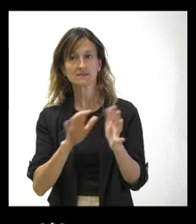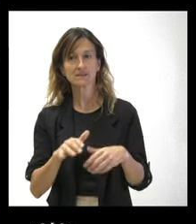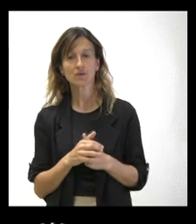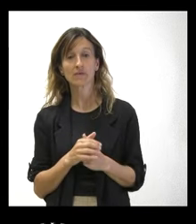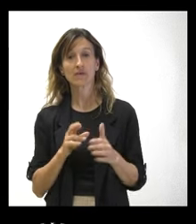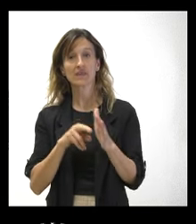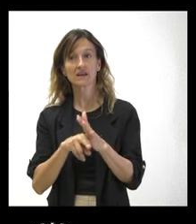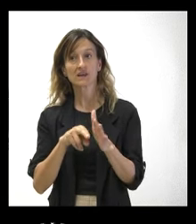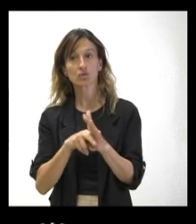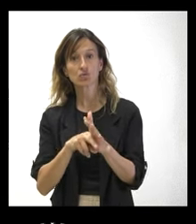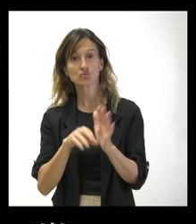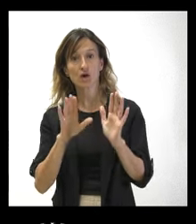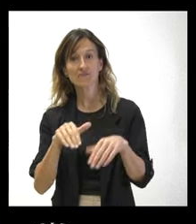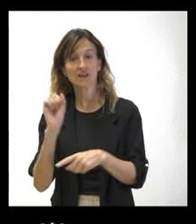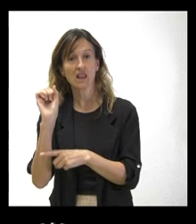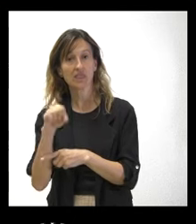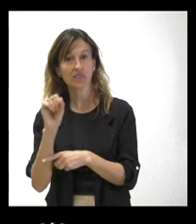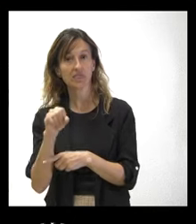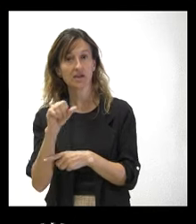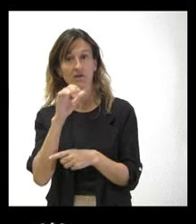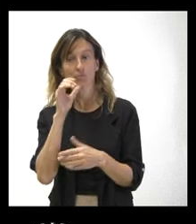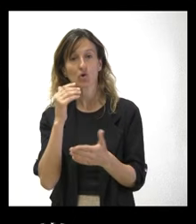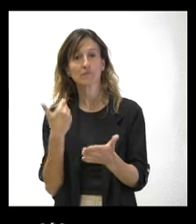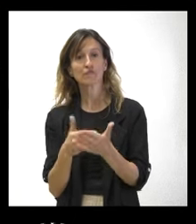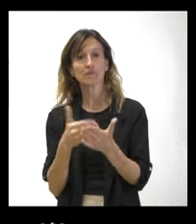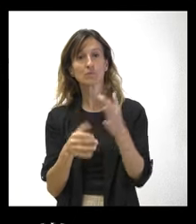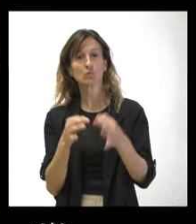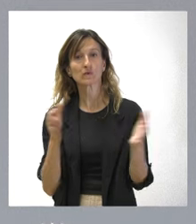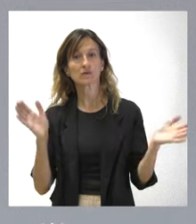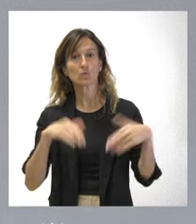recurso iba a caer en saco roto porque no tenía fundamentos jurídicos?